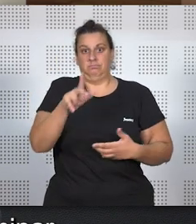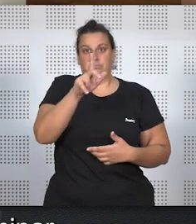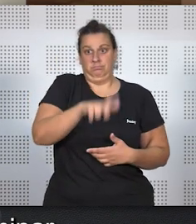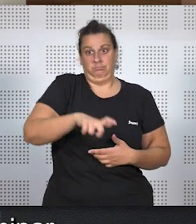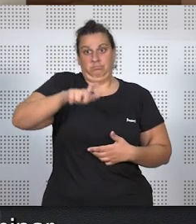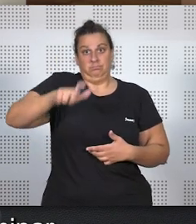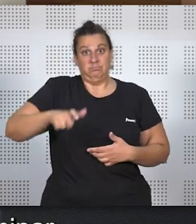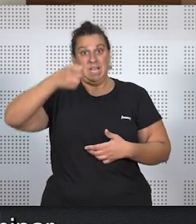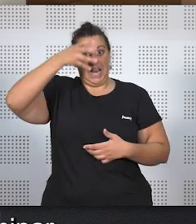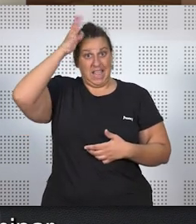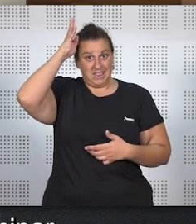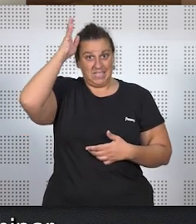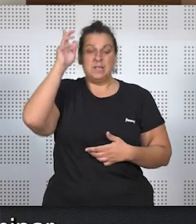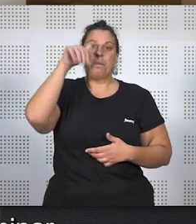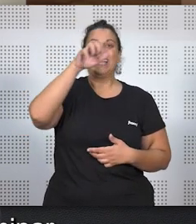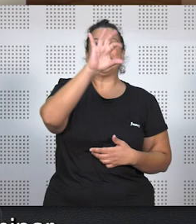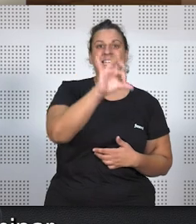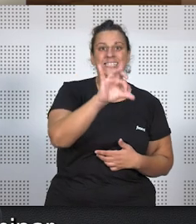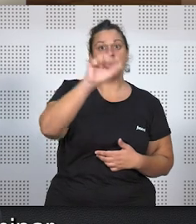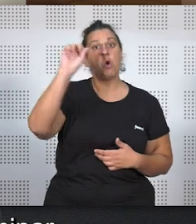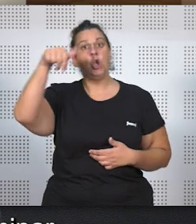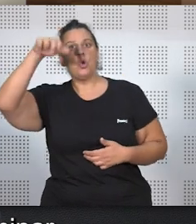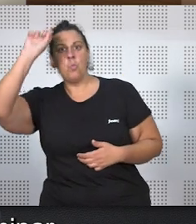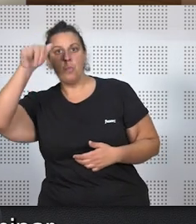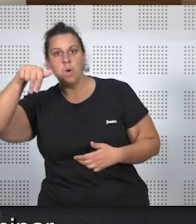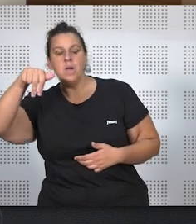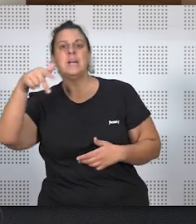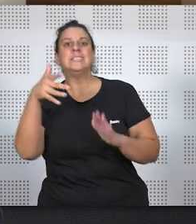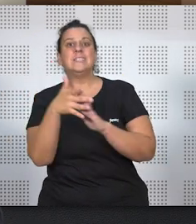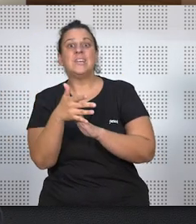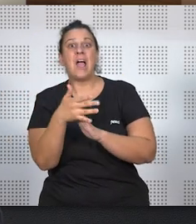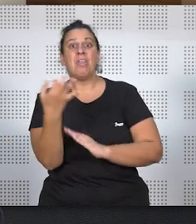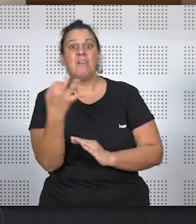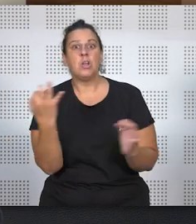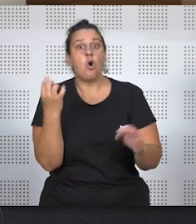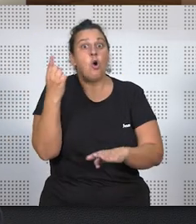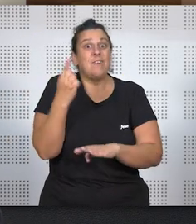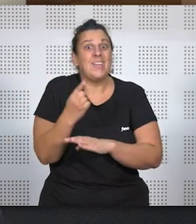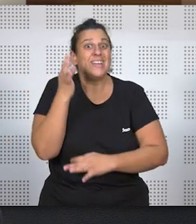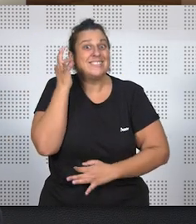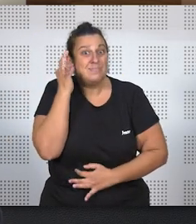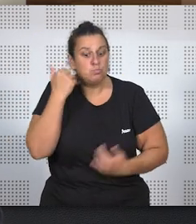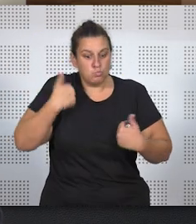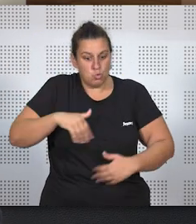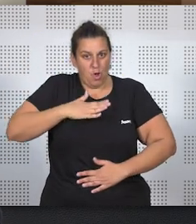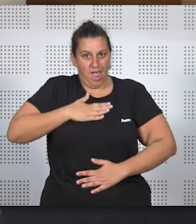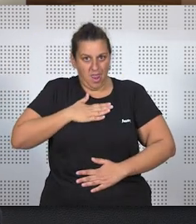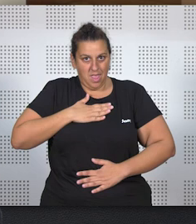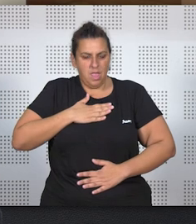en latín sea matris monium, que quiere decir el deber o la obligación de la mujer.